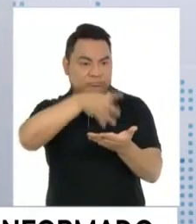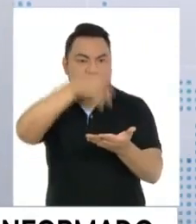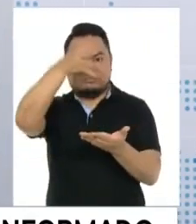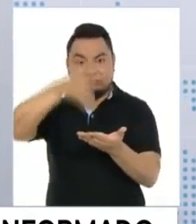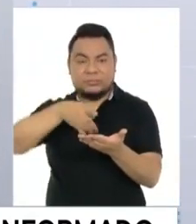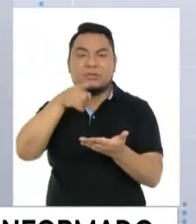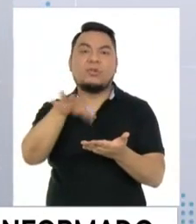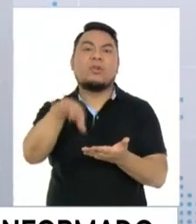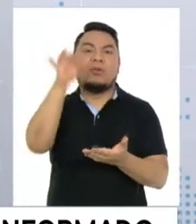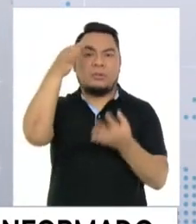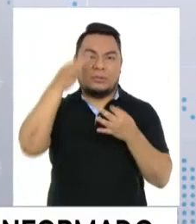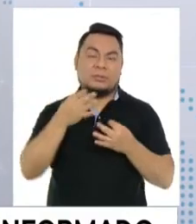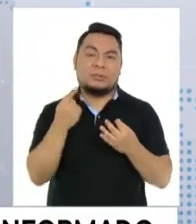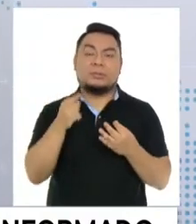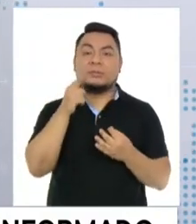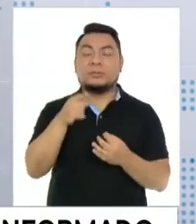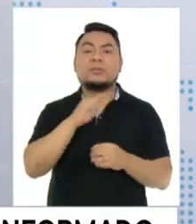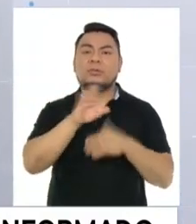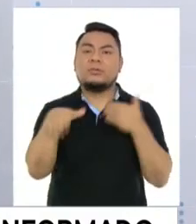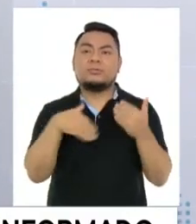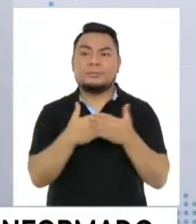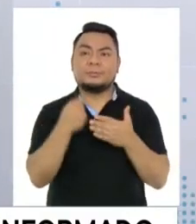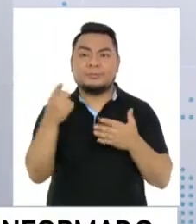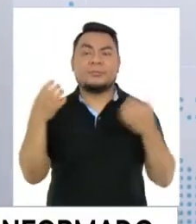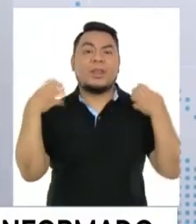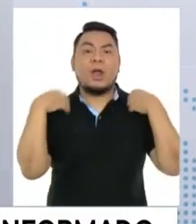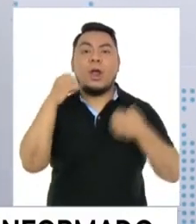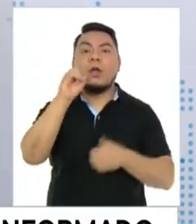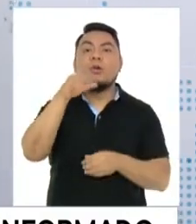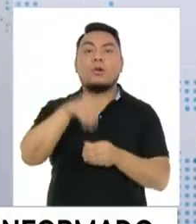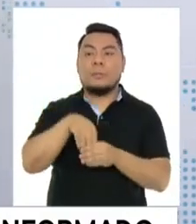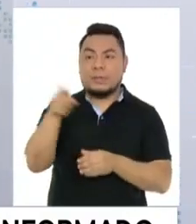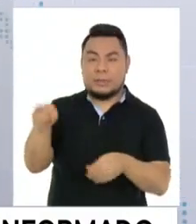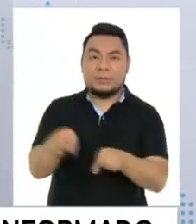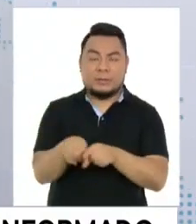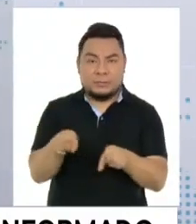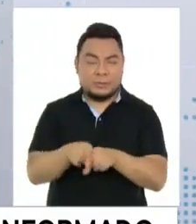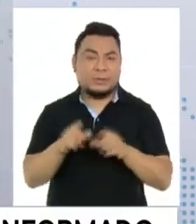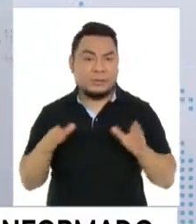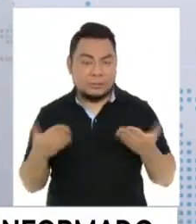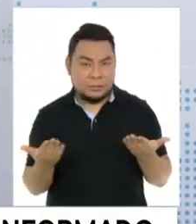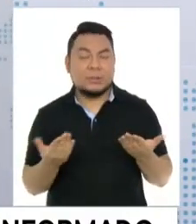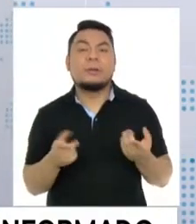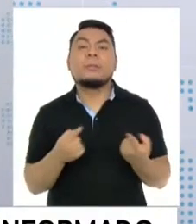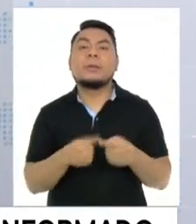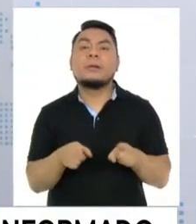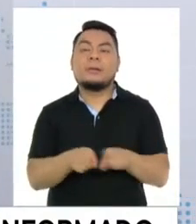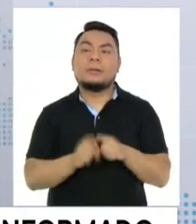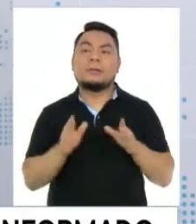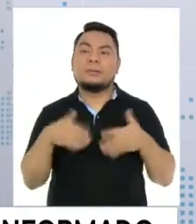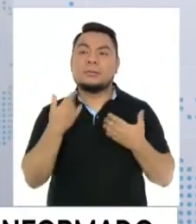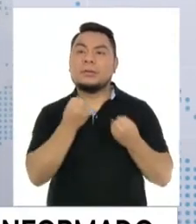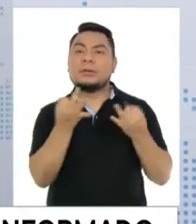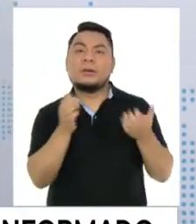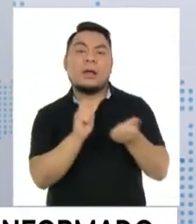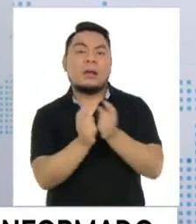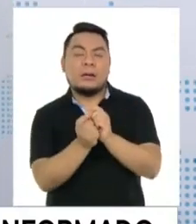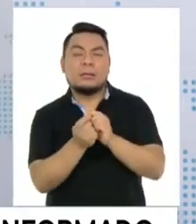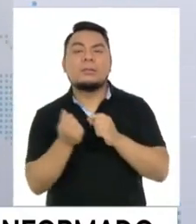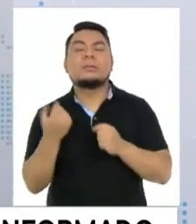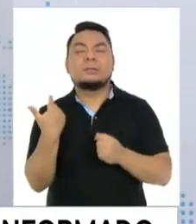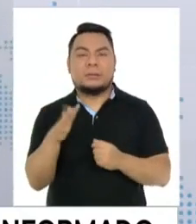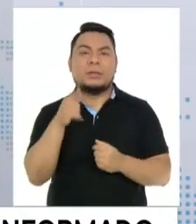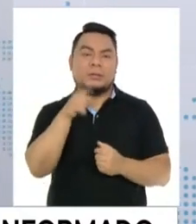del local de votación la pueden encontrar en la página de la OMP, sin duda, para que pueda verificar, porque evidentemente sí pues ha habido algunos cambios y ya los